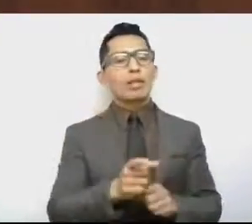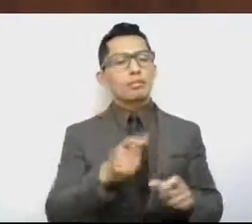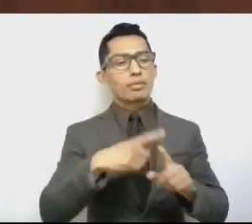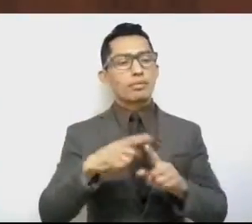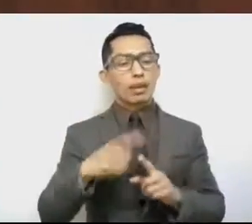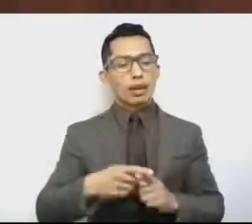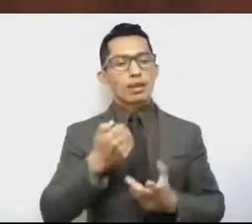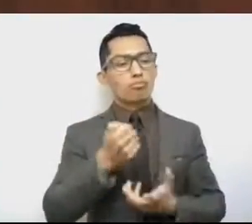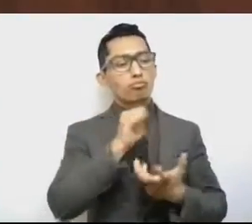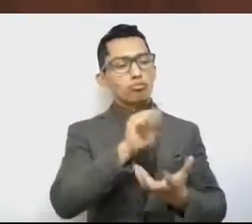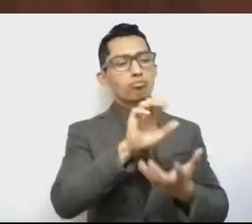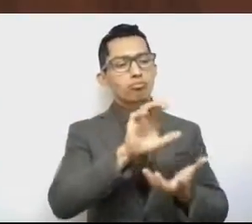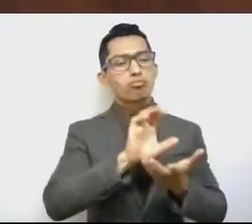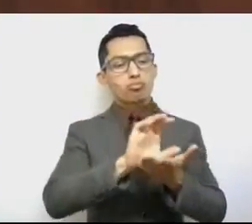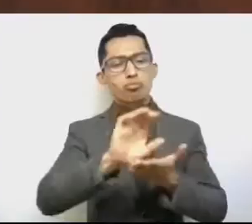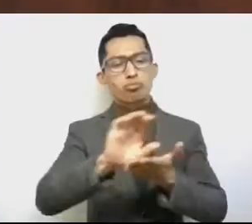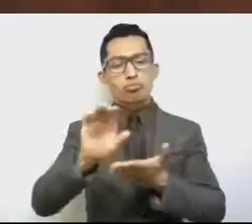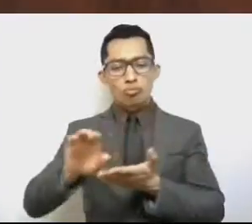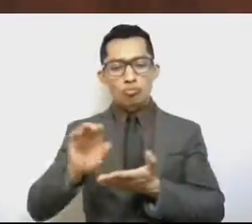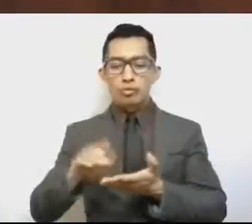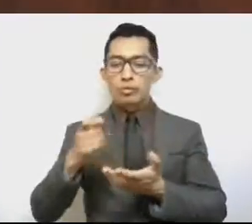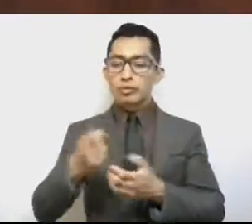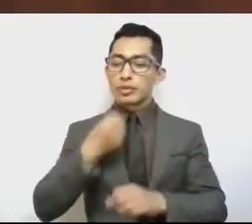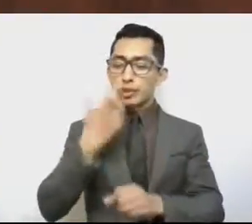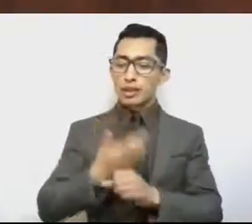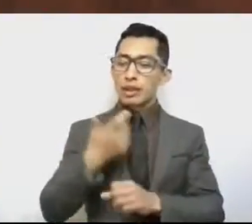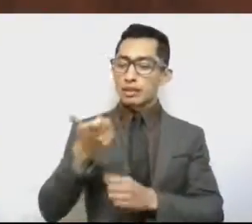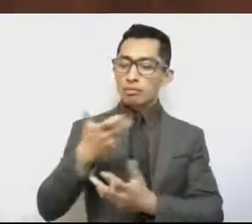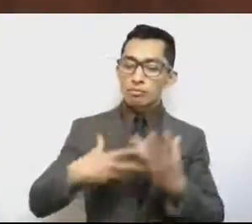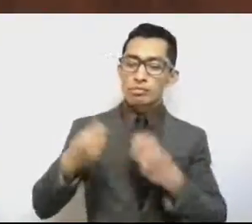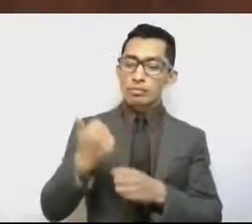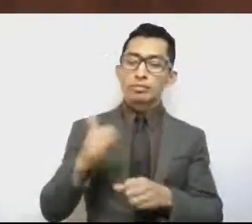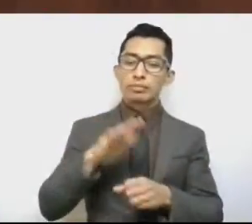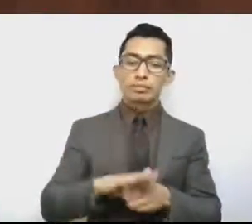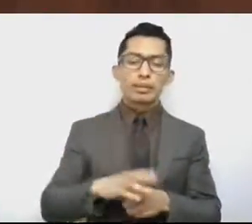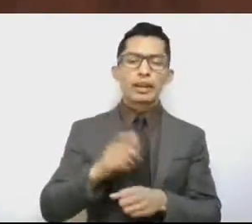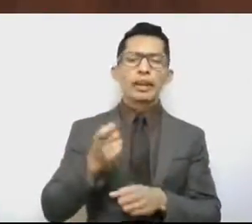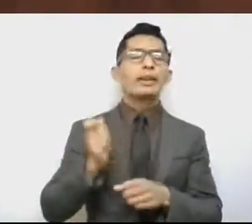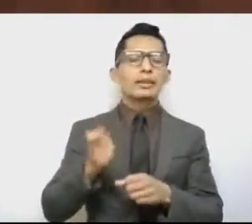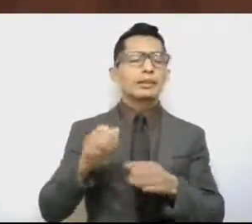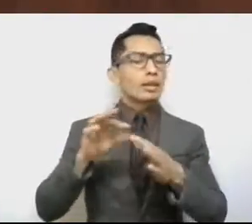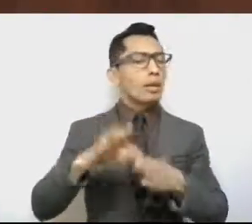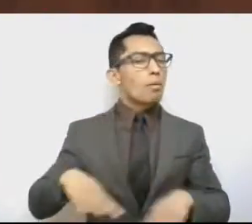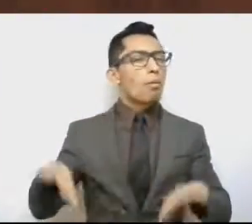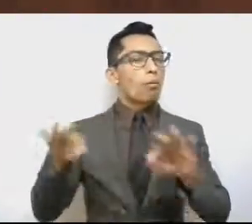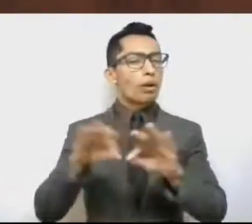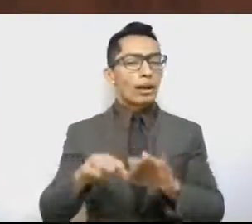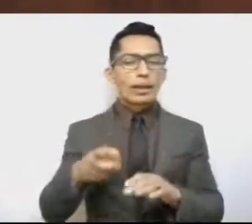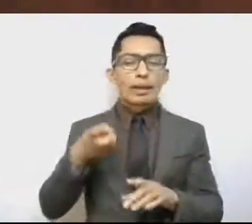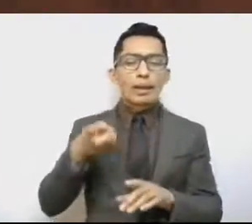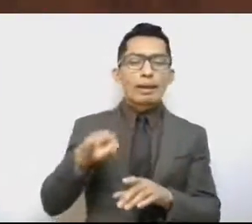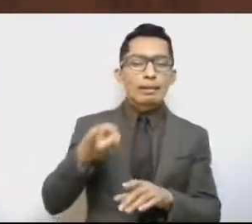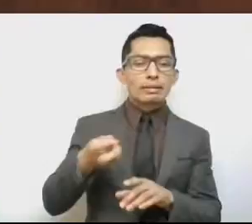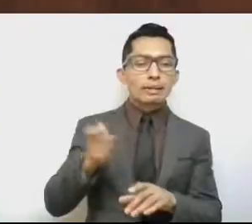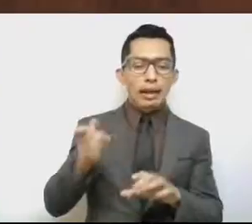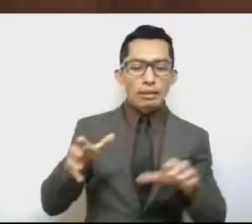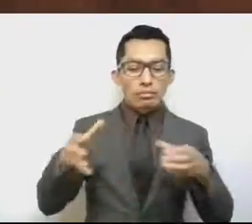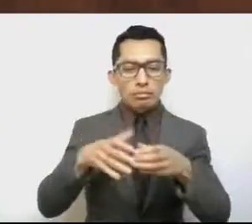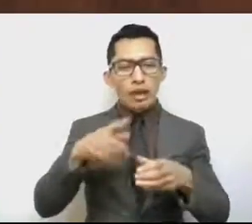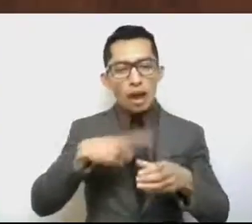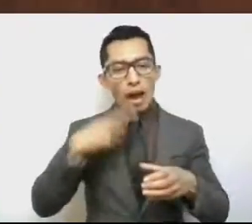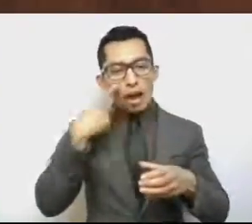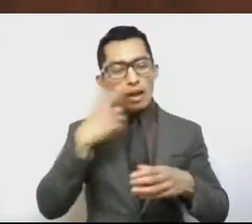Este, el de las finanzas públicas, es precisamente uno de los rubros en donde podemos encontrar resultados